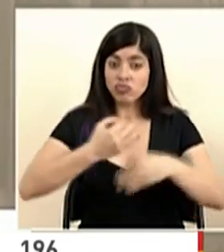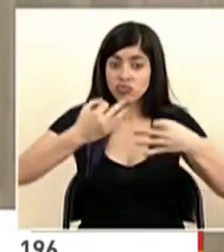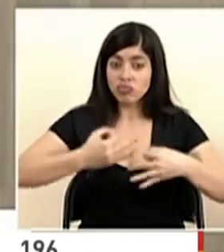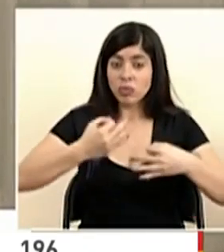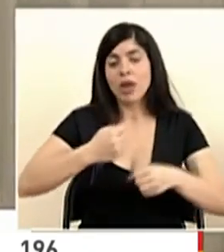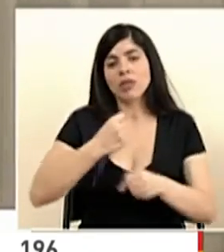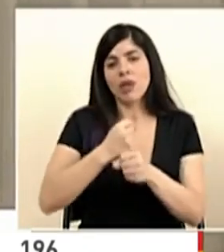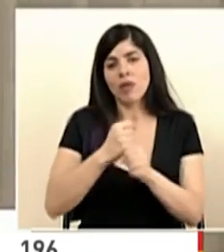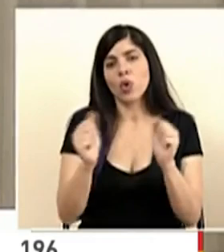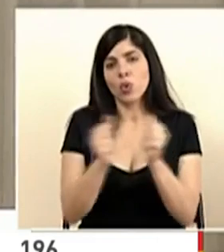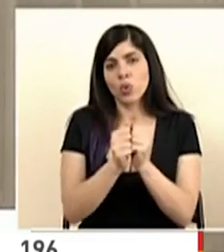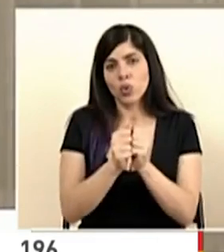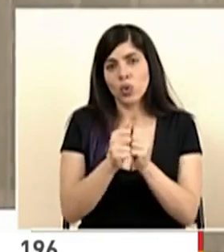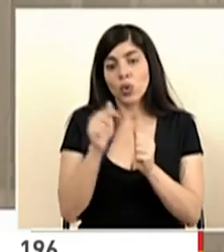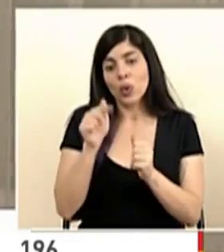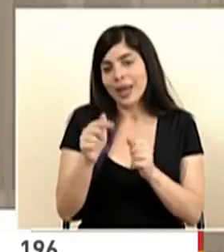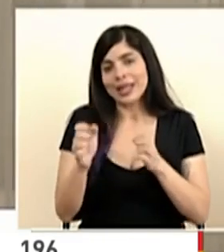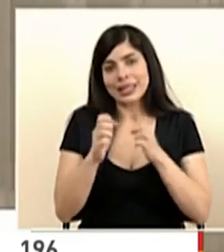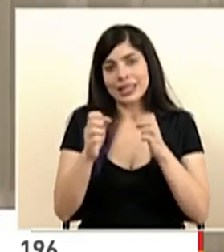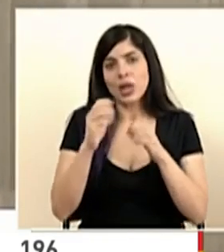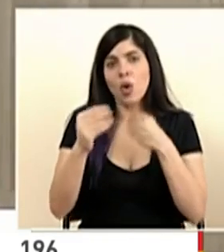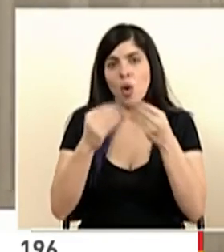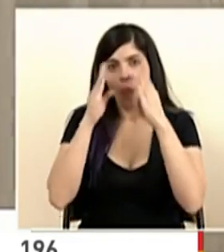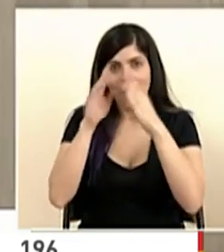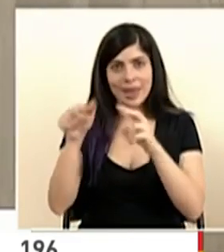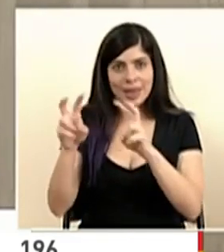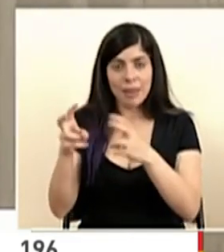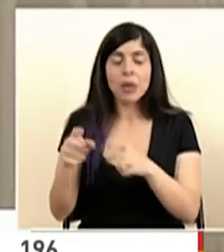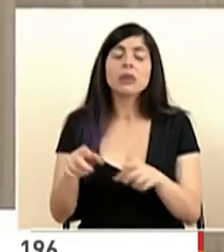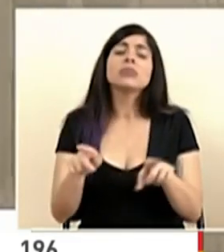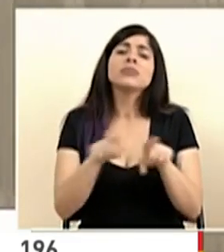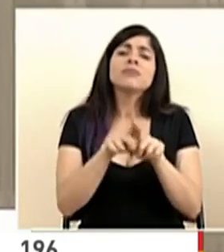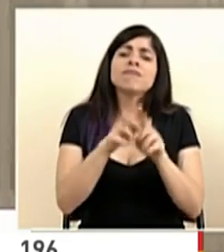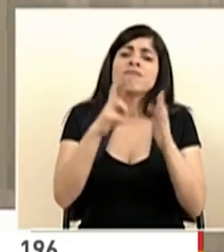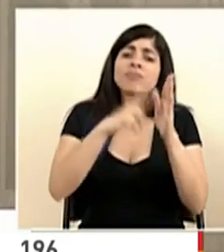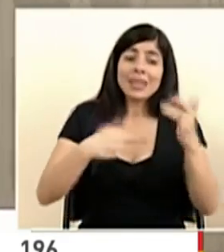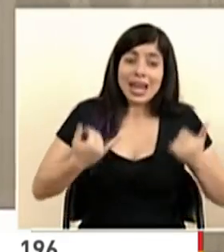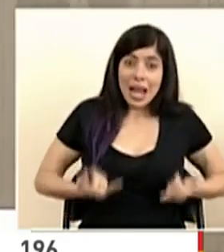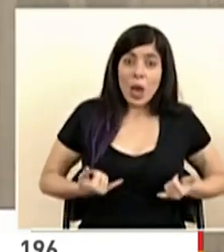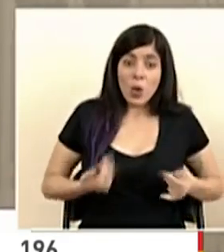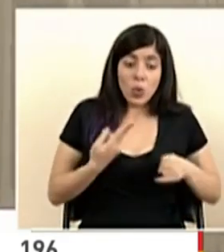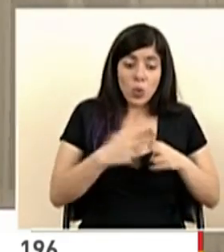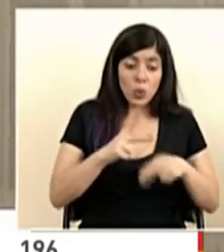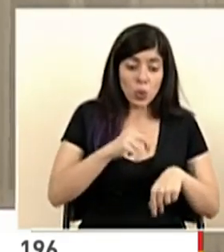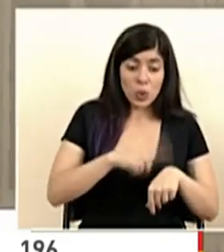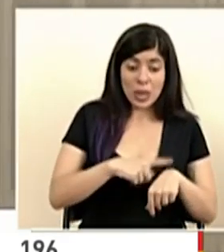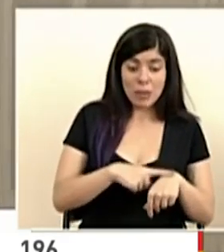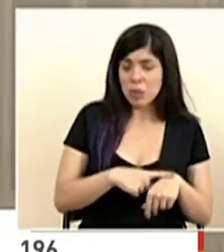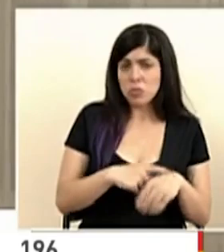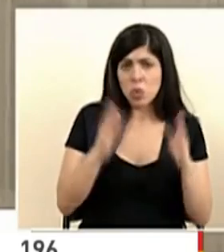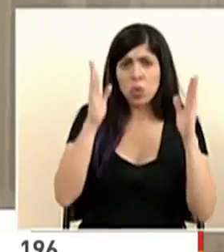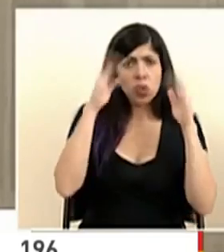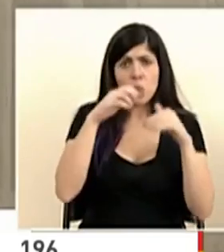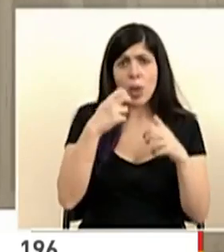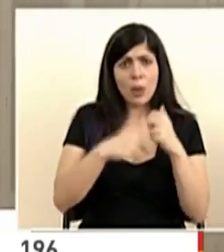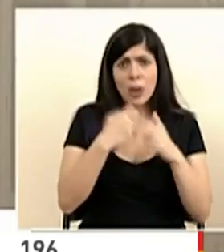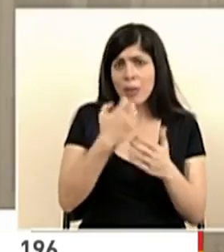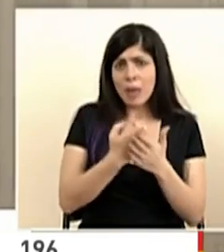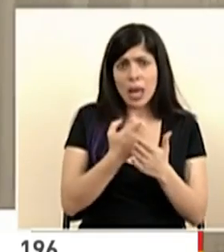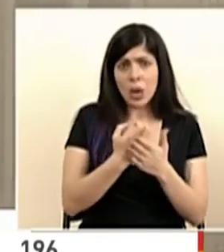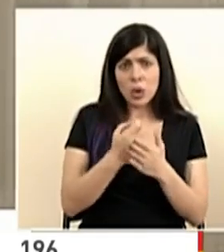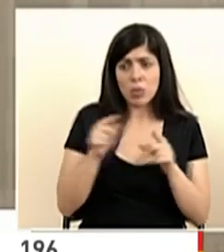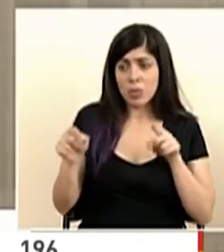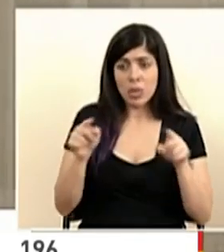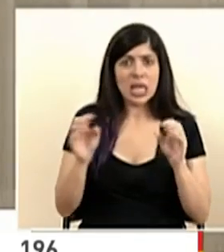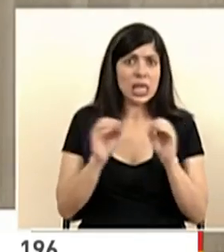y eso es la estrategia para abordar el tema. También reiterar, en lo inmediato no hay problemas de solvencia de uno